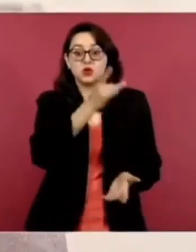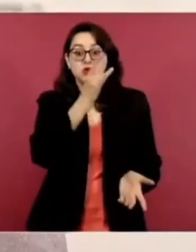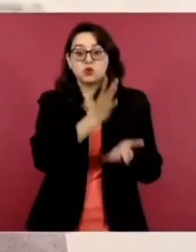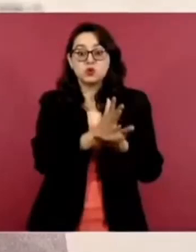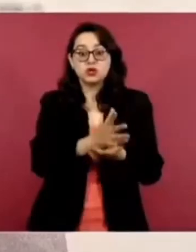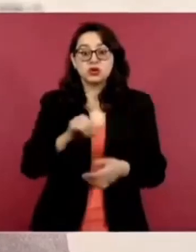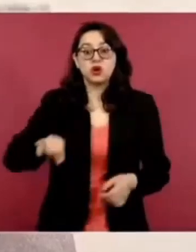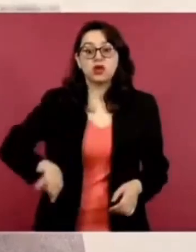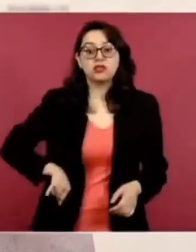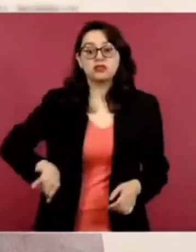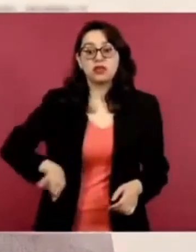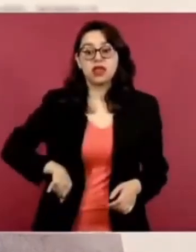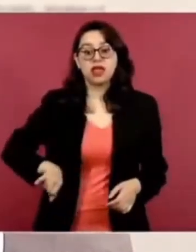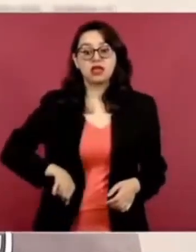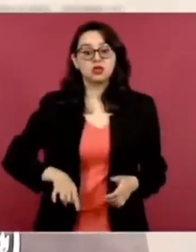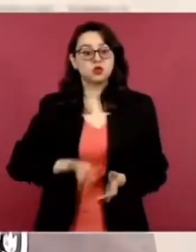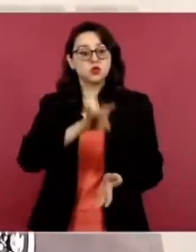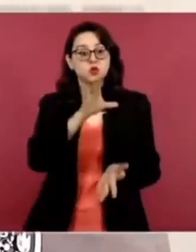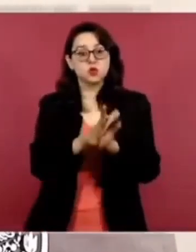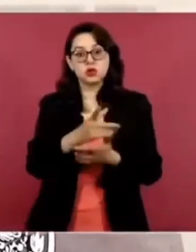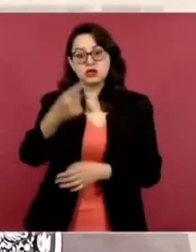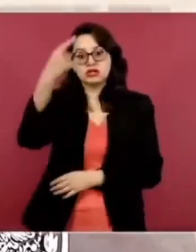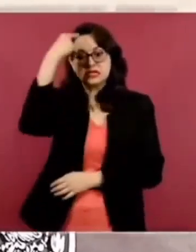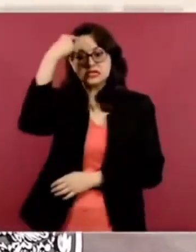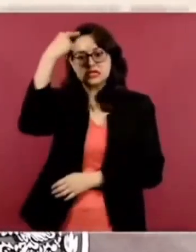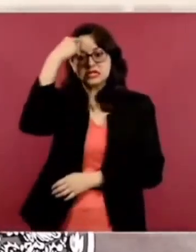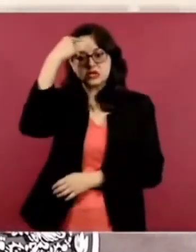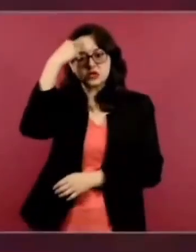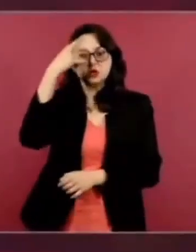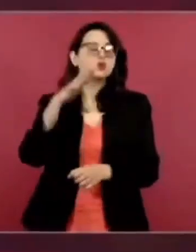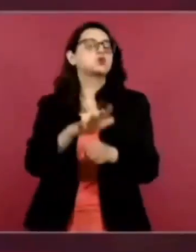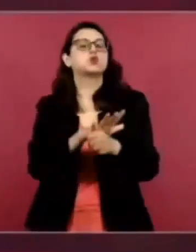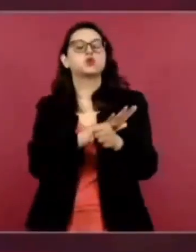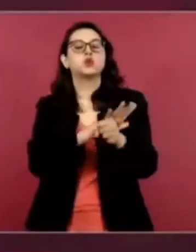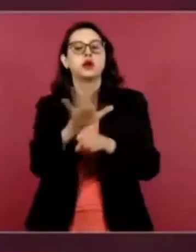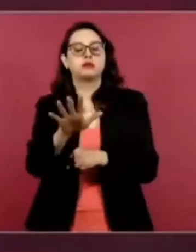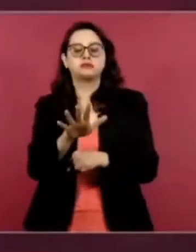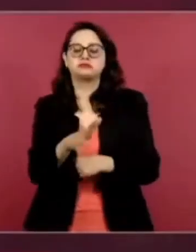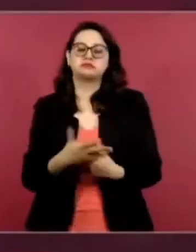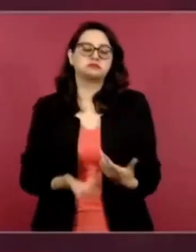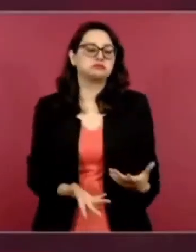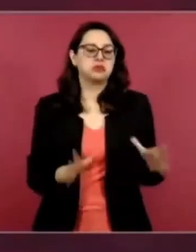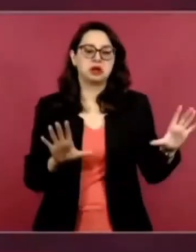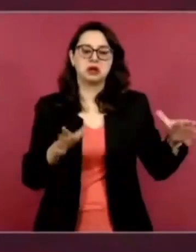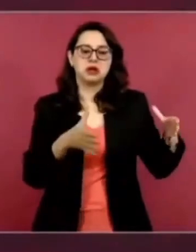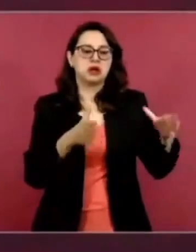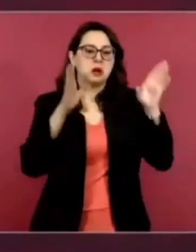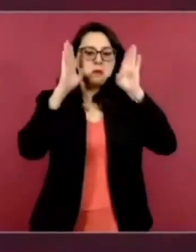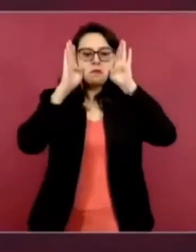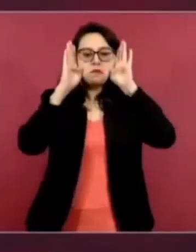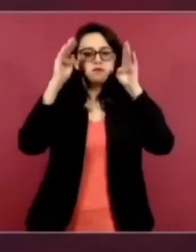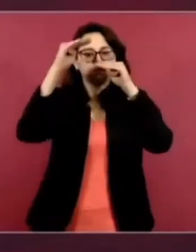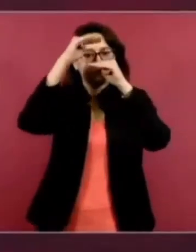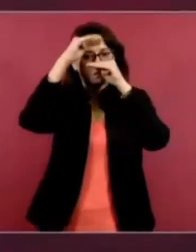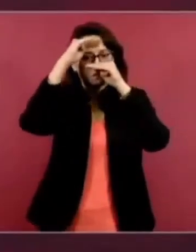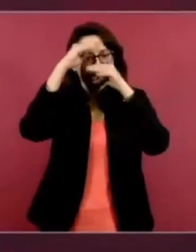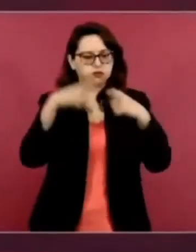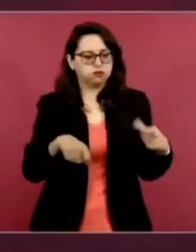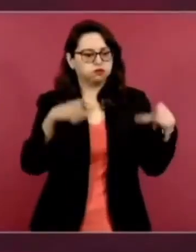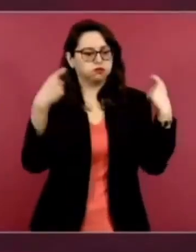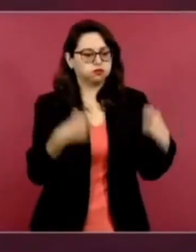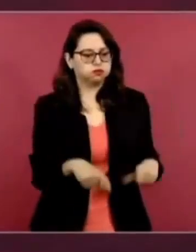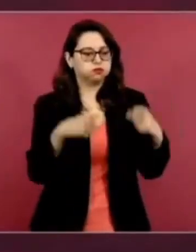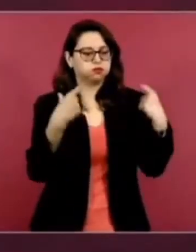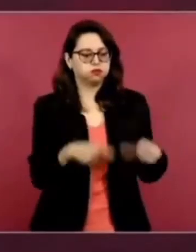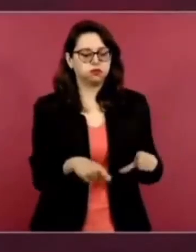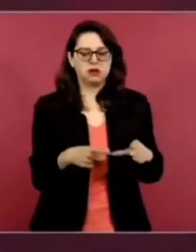voceros del bloque conservador de la oligarquía que